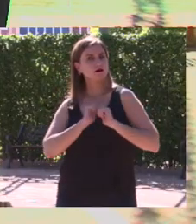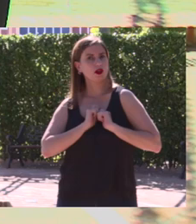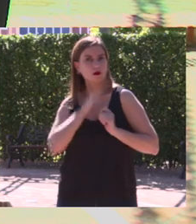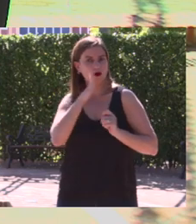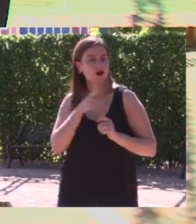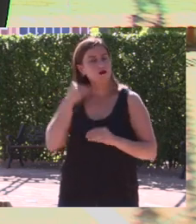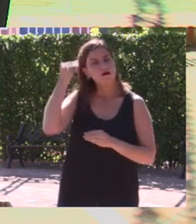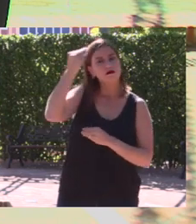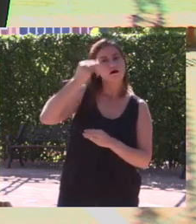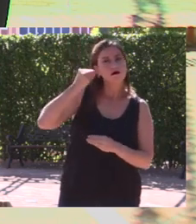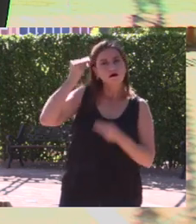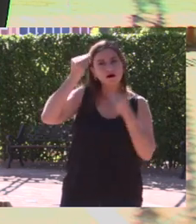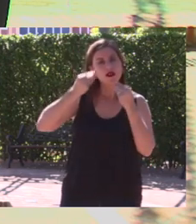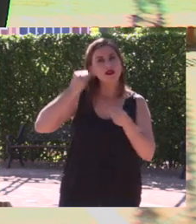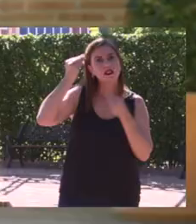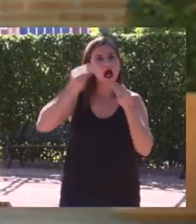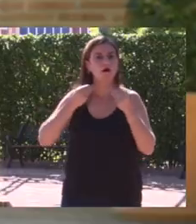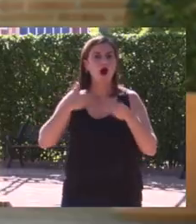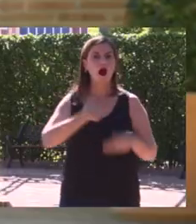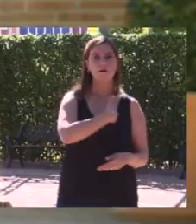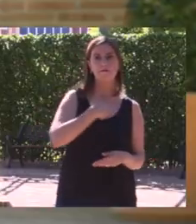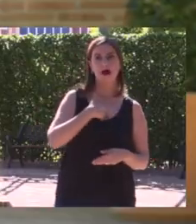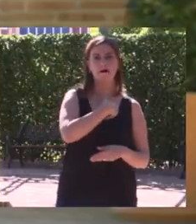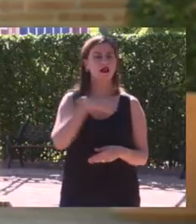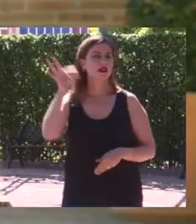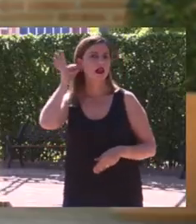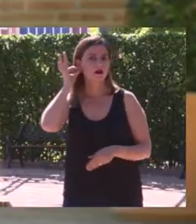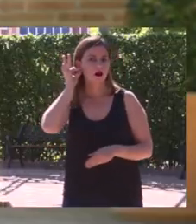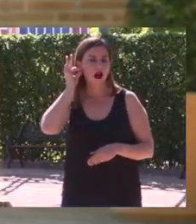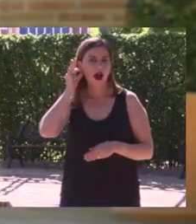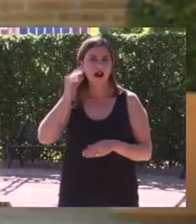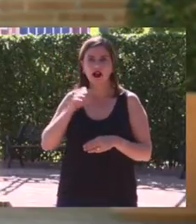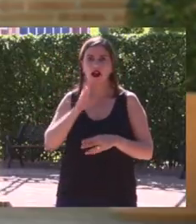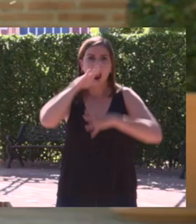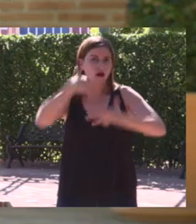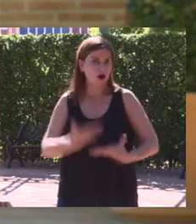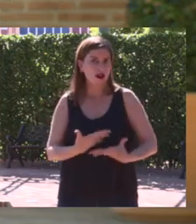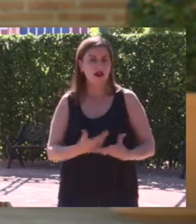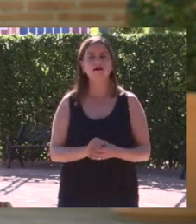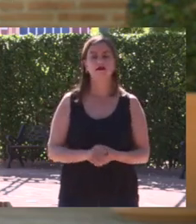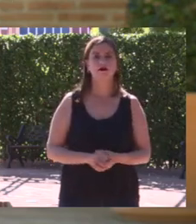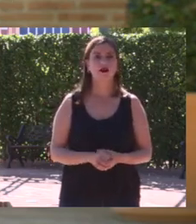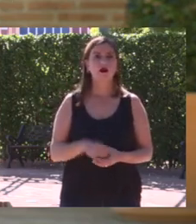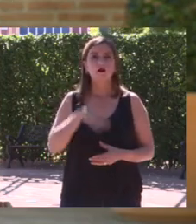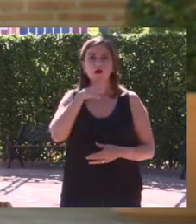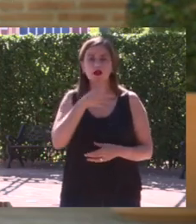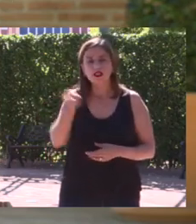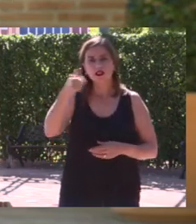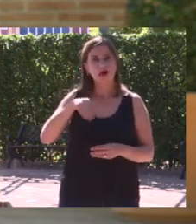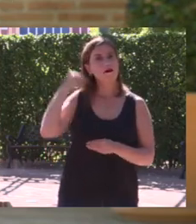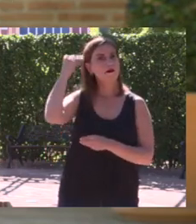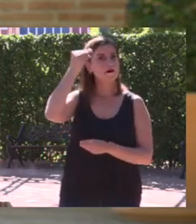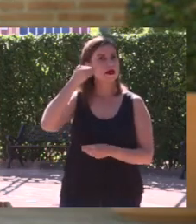a reflexionar sobre el papel de la mujer en el mundo contemporáneo, en la sociedad contemporánea, y porque nos lleva también a